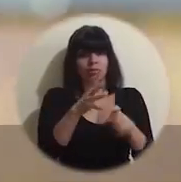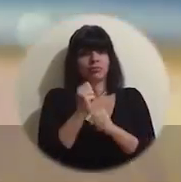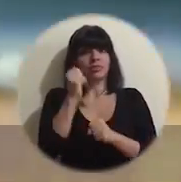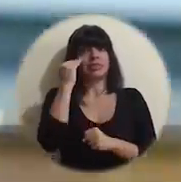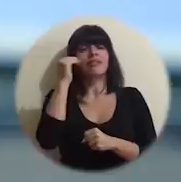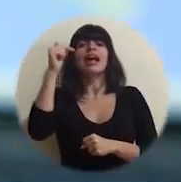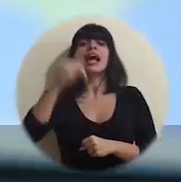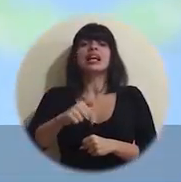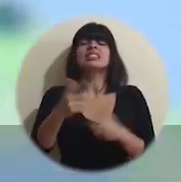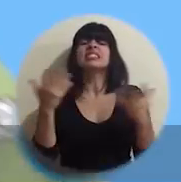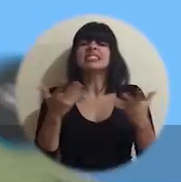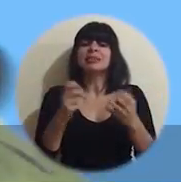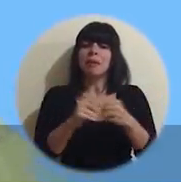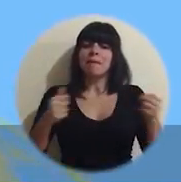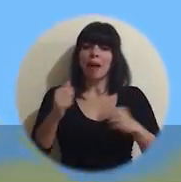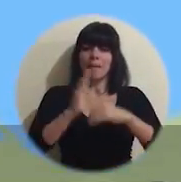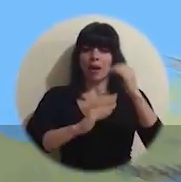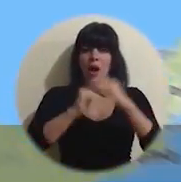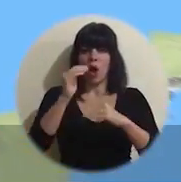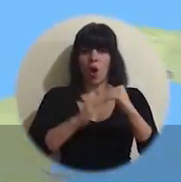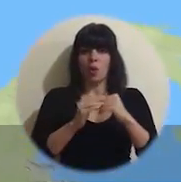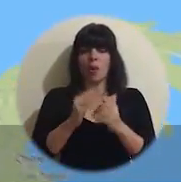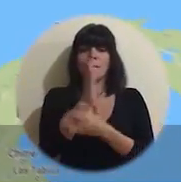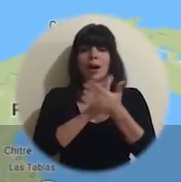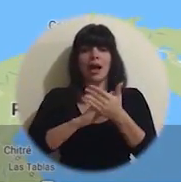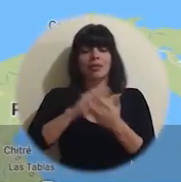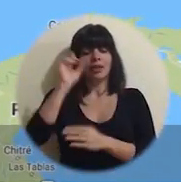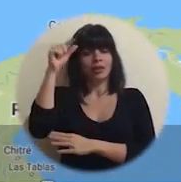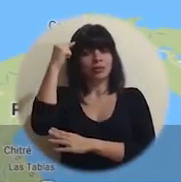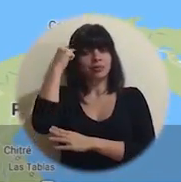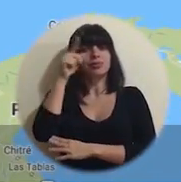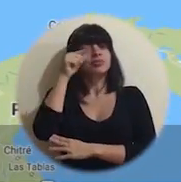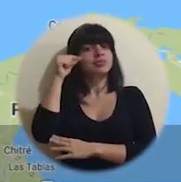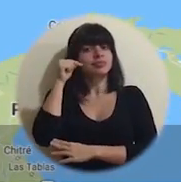Este es el mapa de obras de la Administración Solís Rivera.